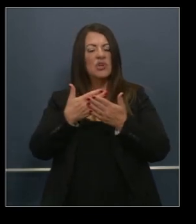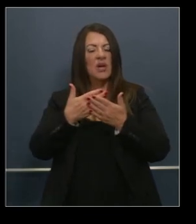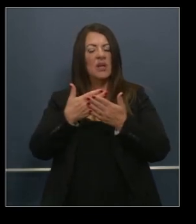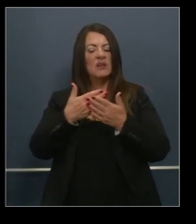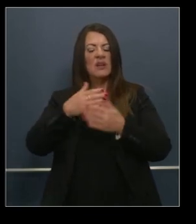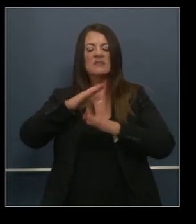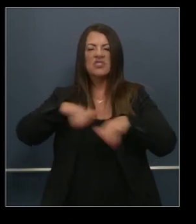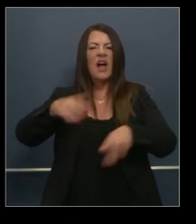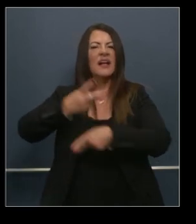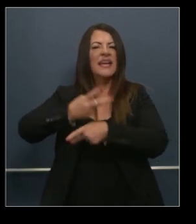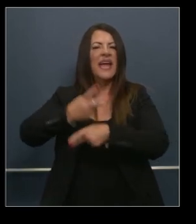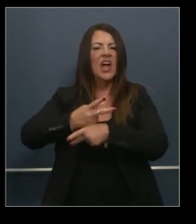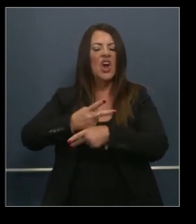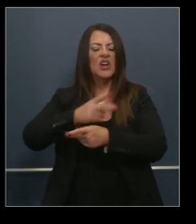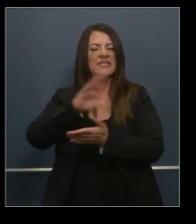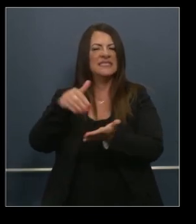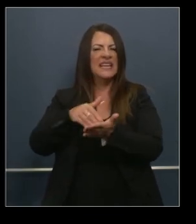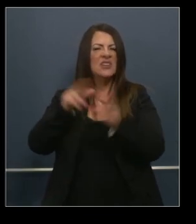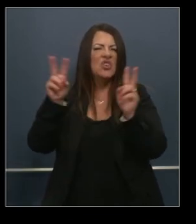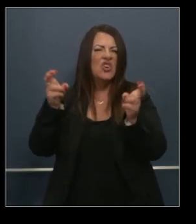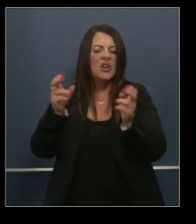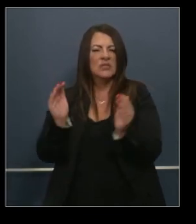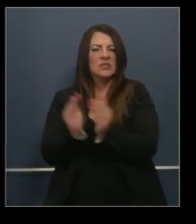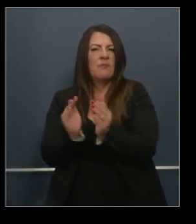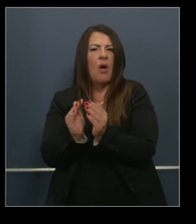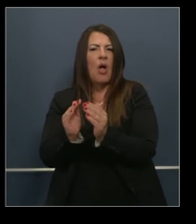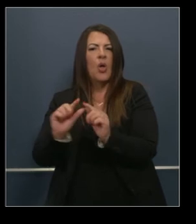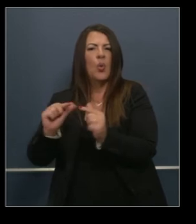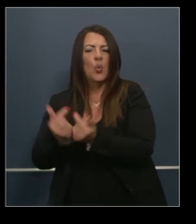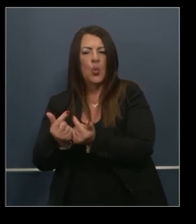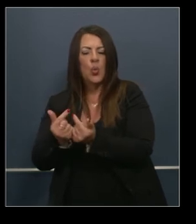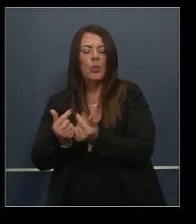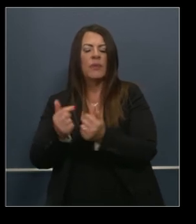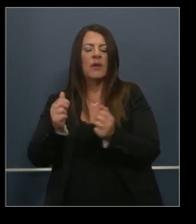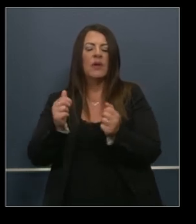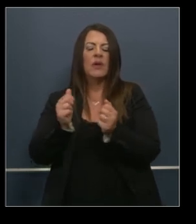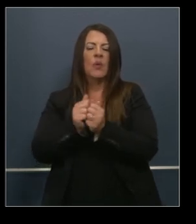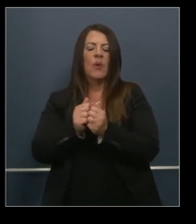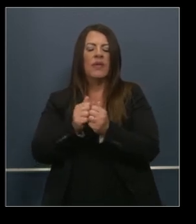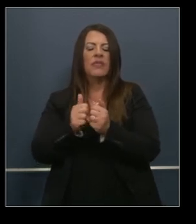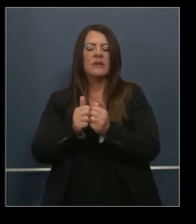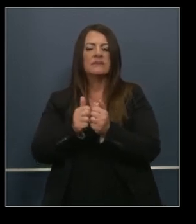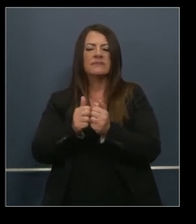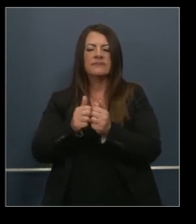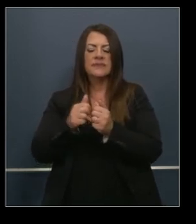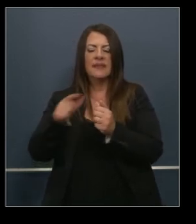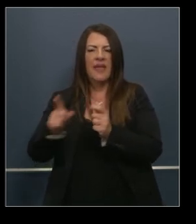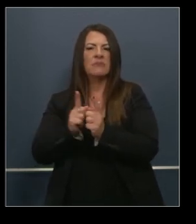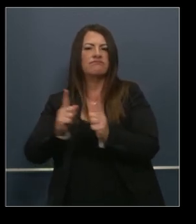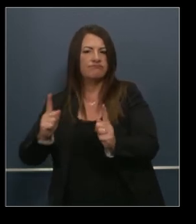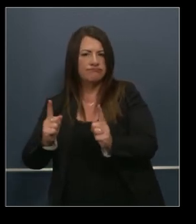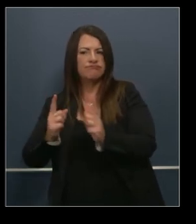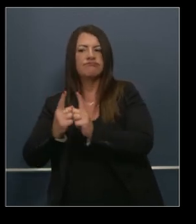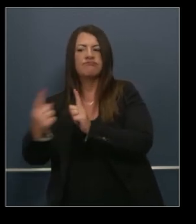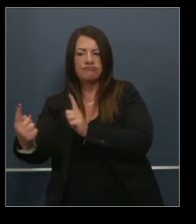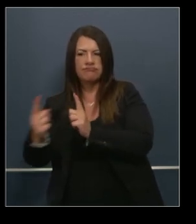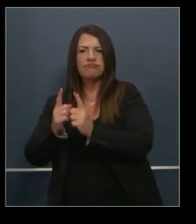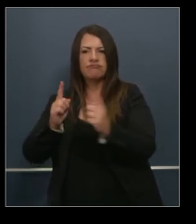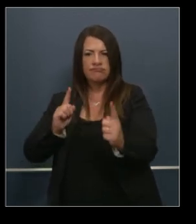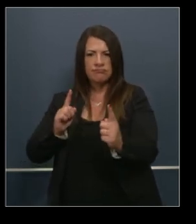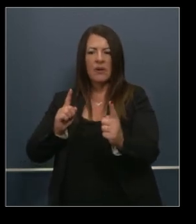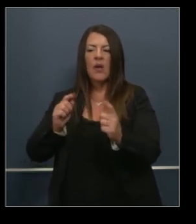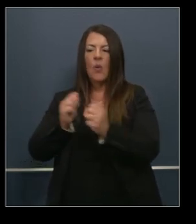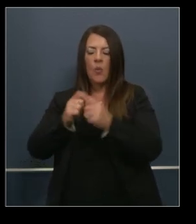básicamente ambientes de cuidado de niños son grupos pequeñitos con distanciamiento social